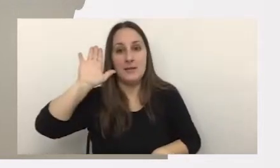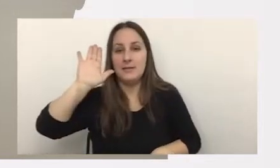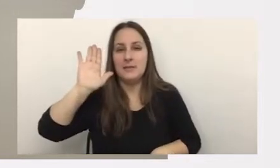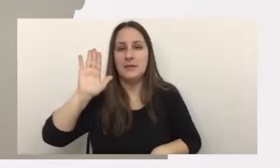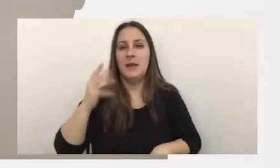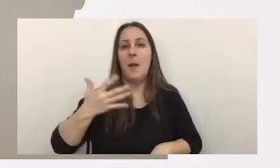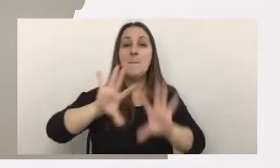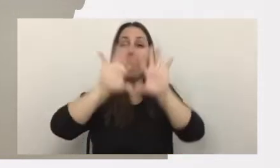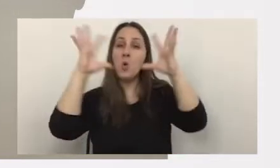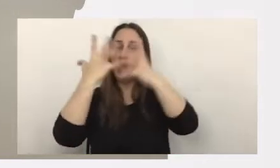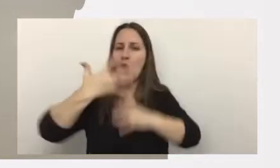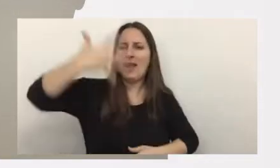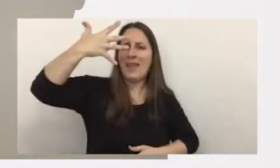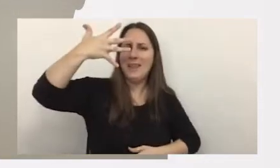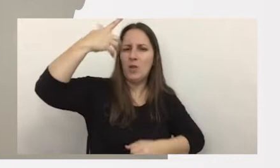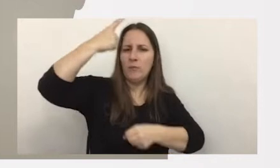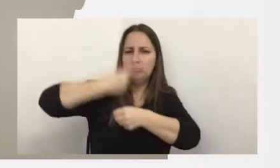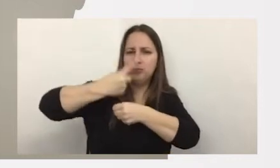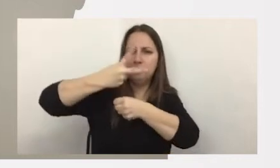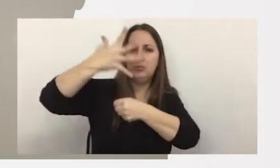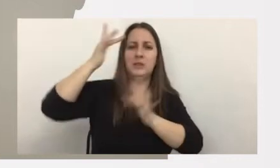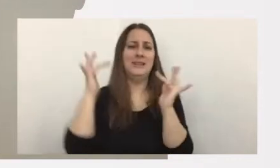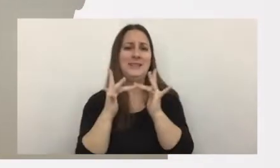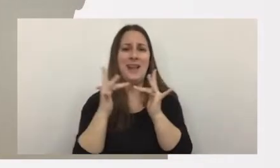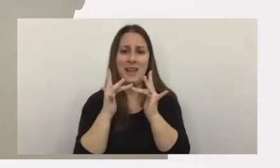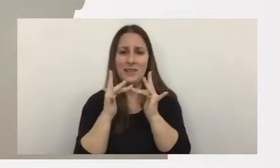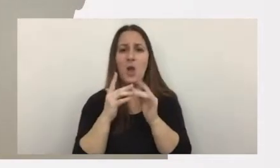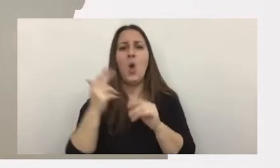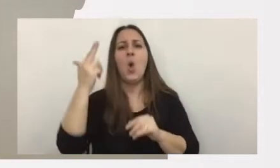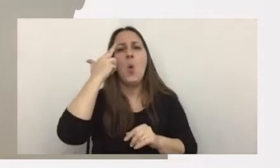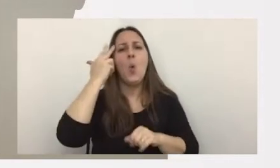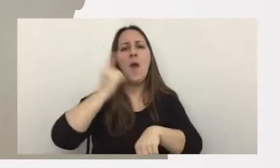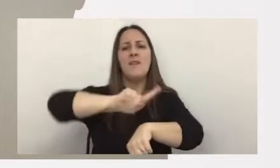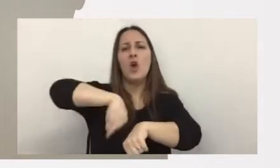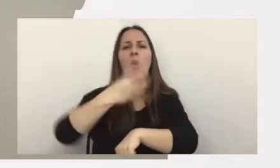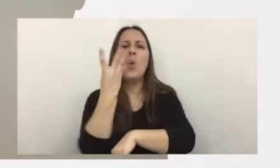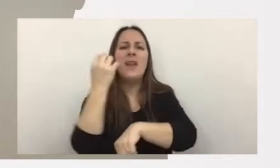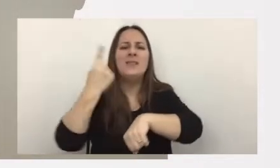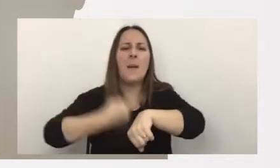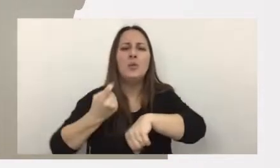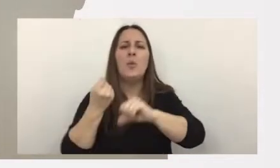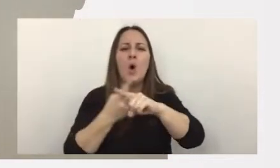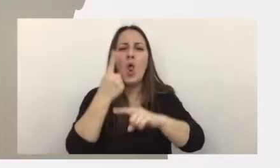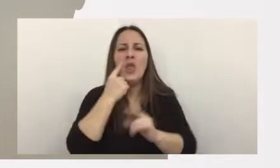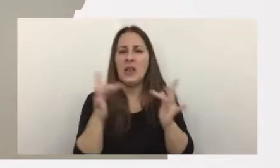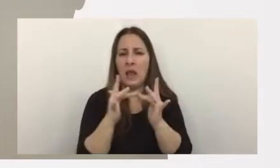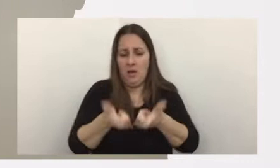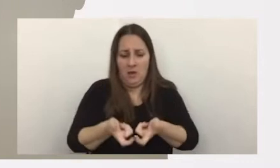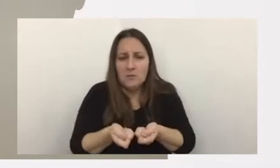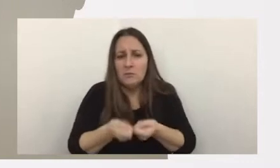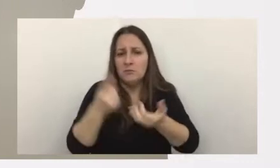quintos a nivel mundial conexión directa indirecta a internet 9 horas 40 minutos todo tipo de dispositivos